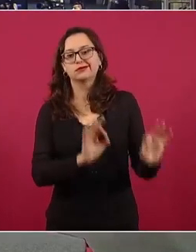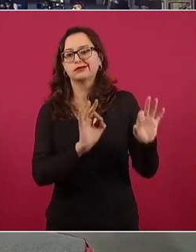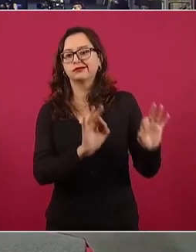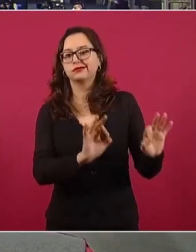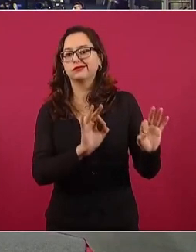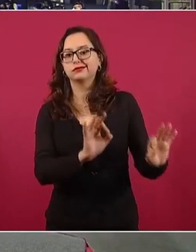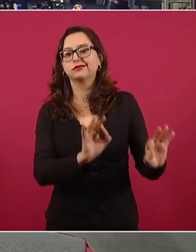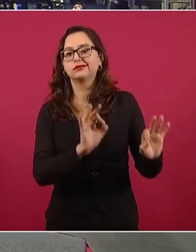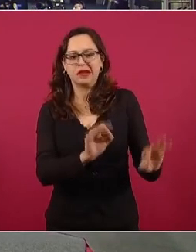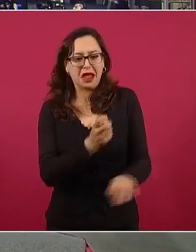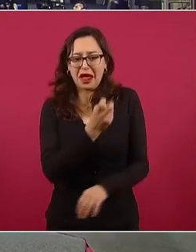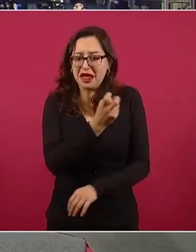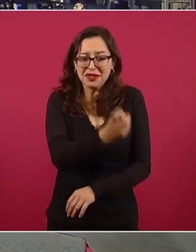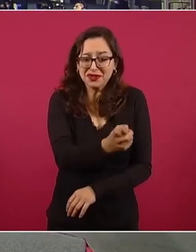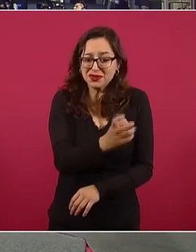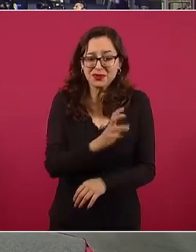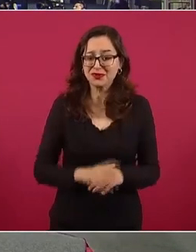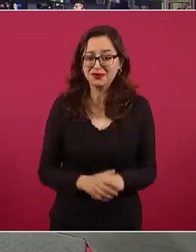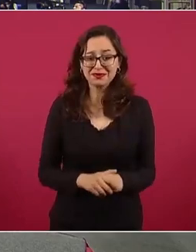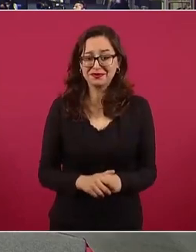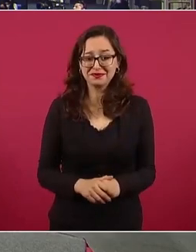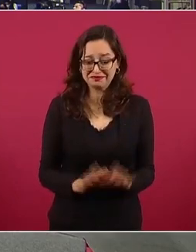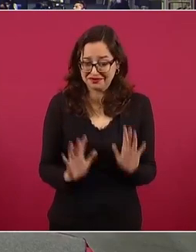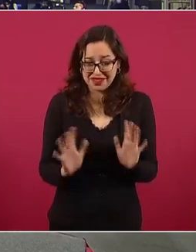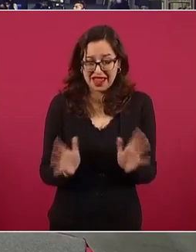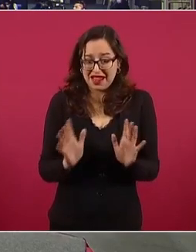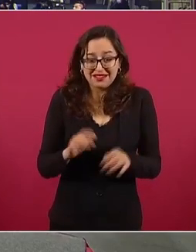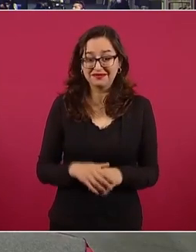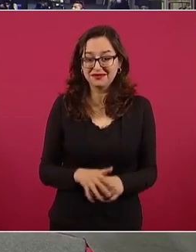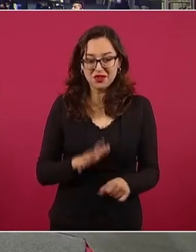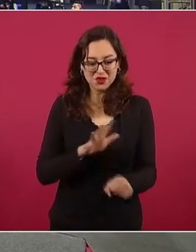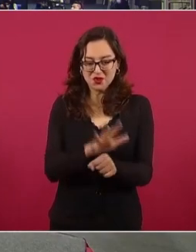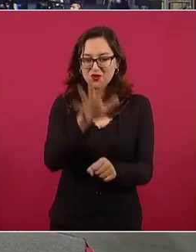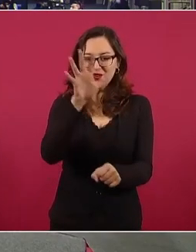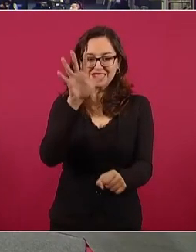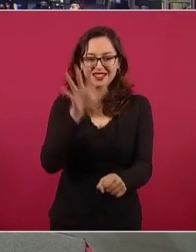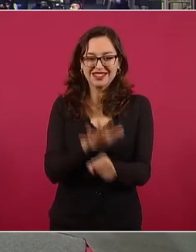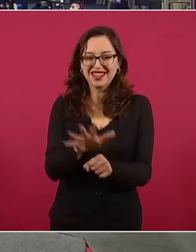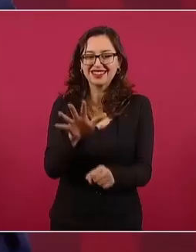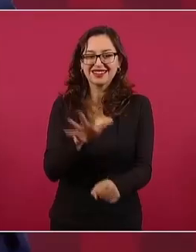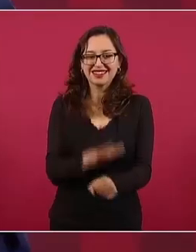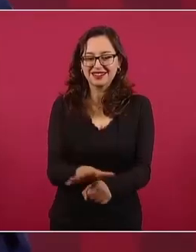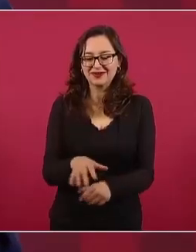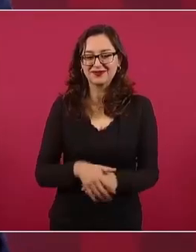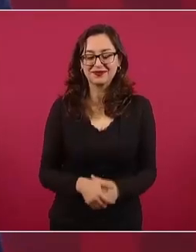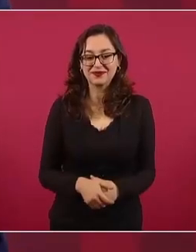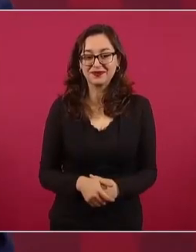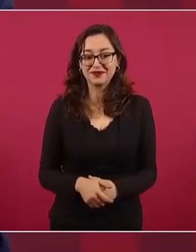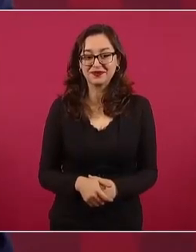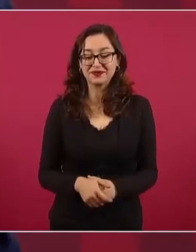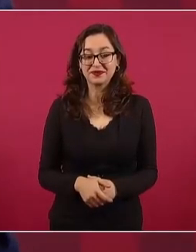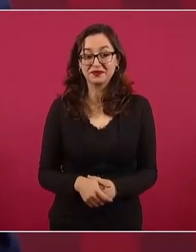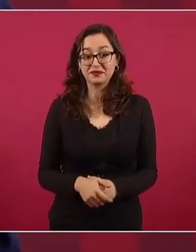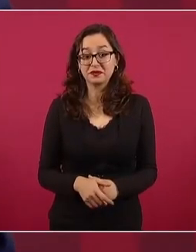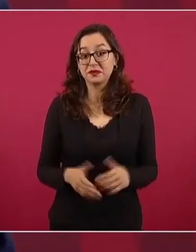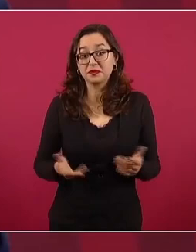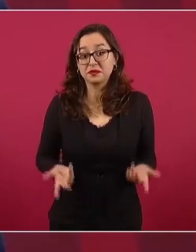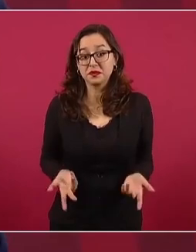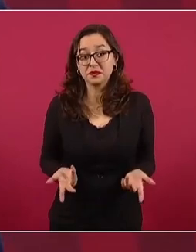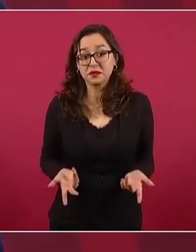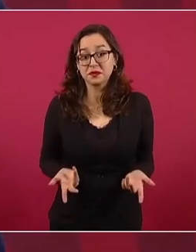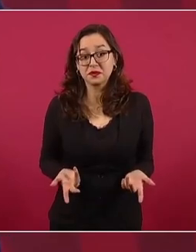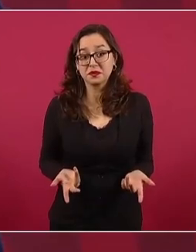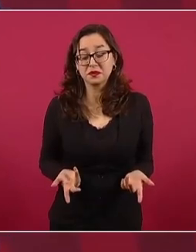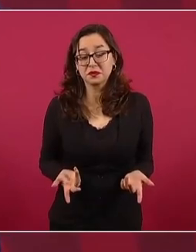Esa es la lección. Lo dije la vez pasada y lo repito ahora. Si me dicen en